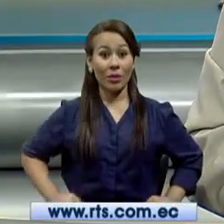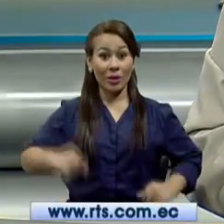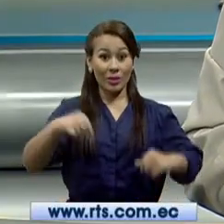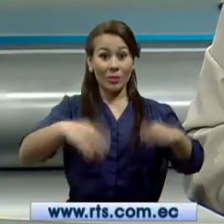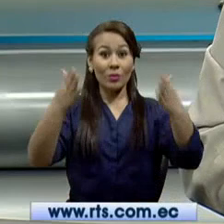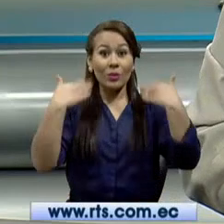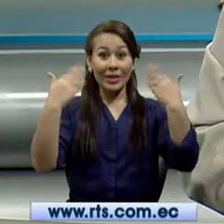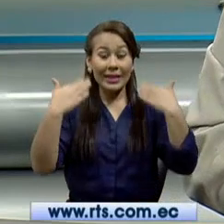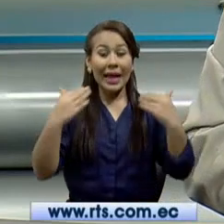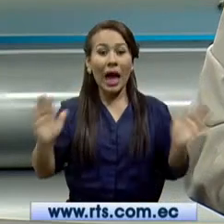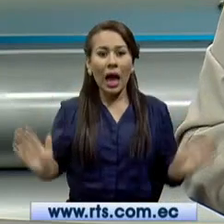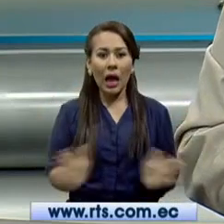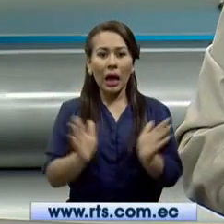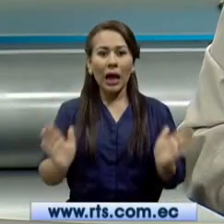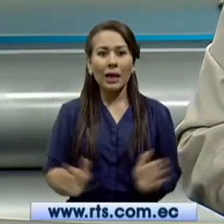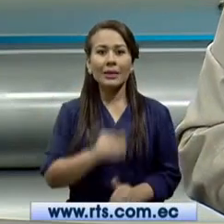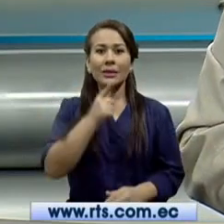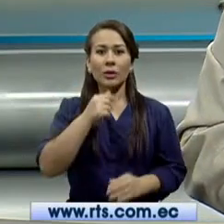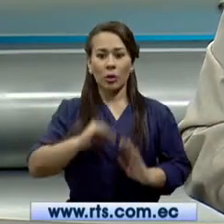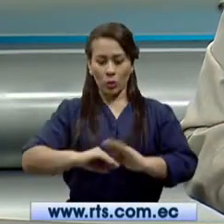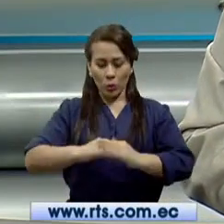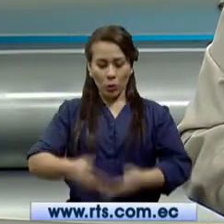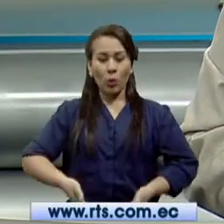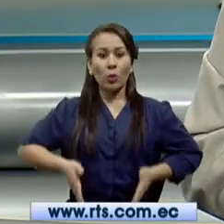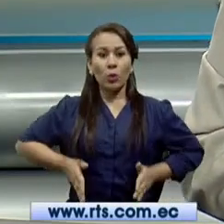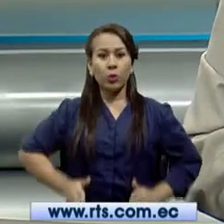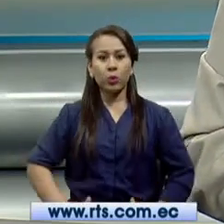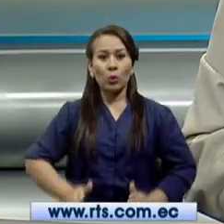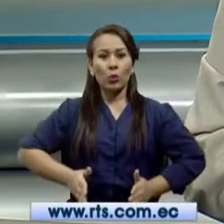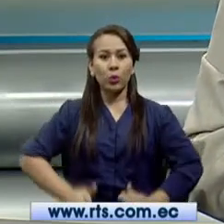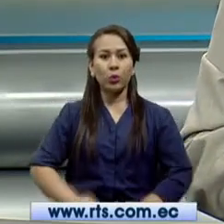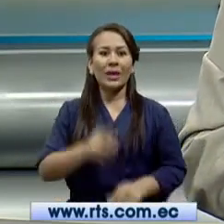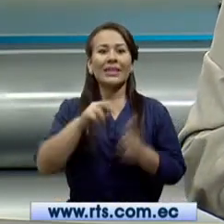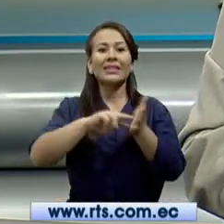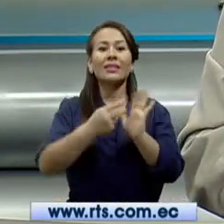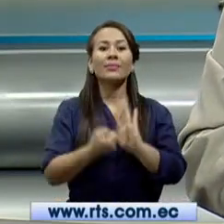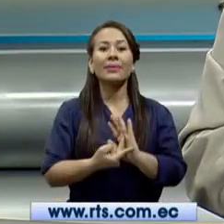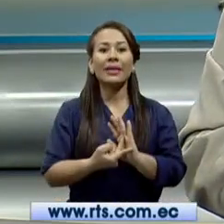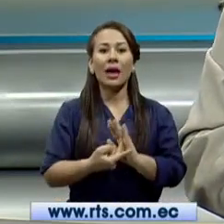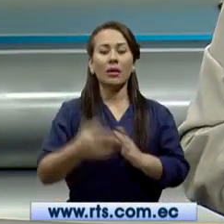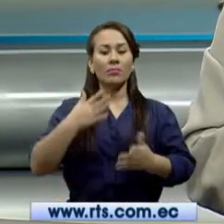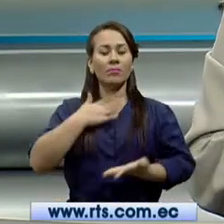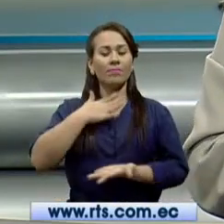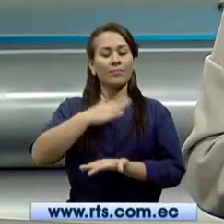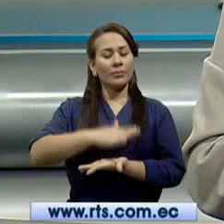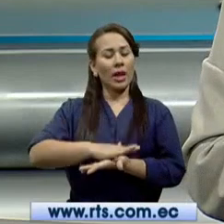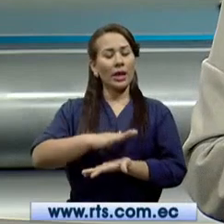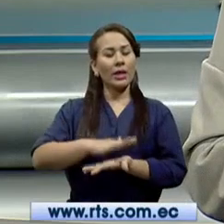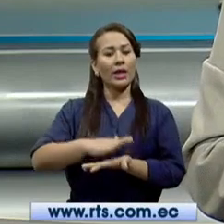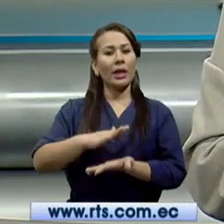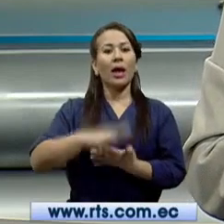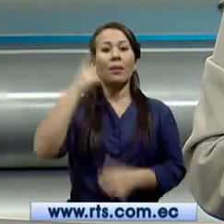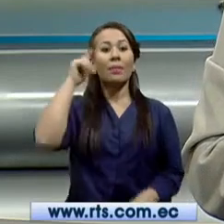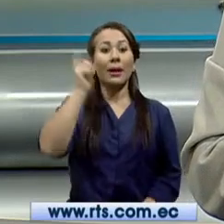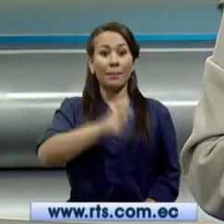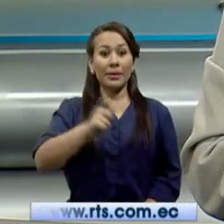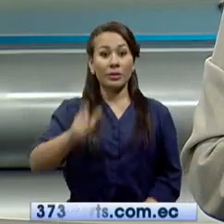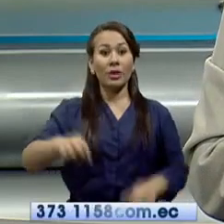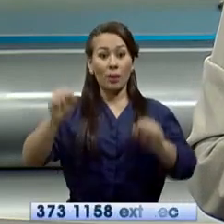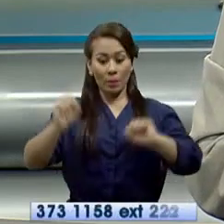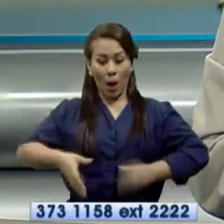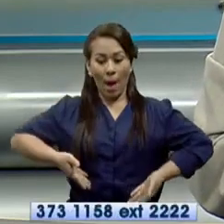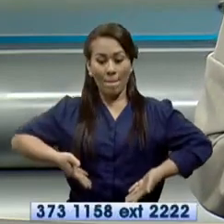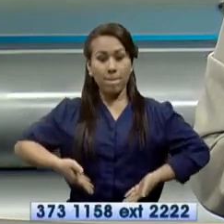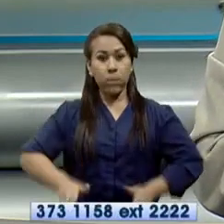el tratamiento del parto humanizado, que son espacios de calma para que las mujeres puedan dar a